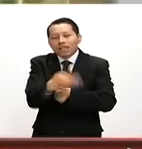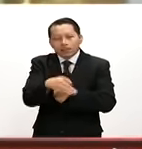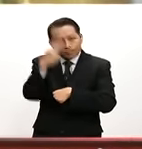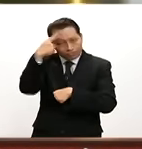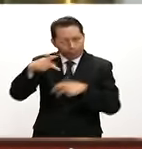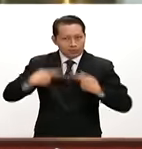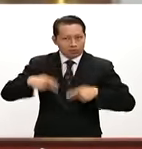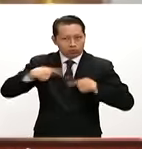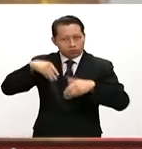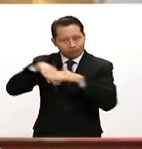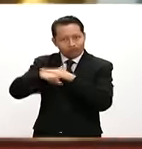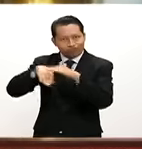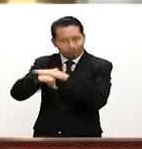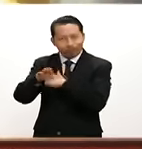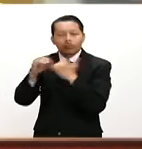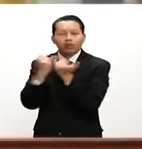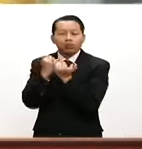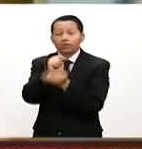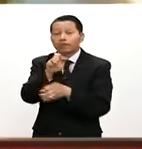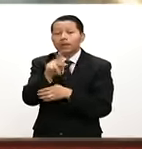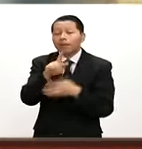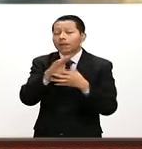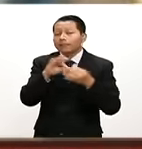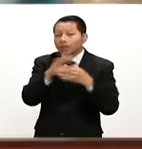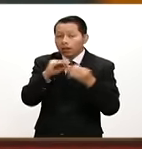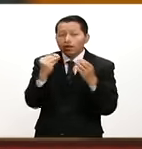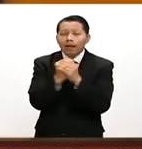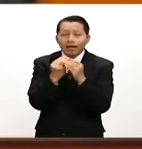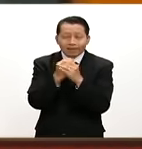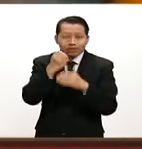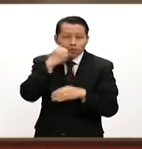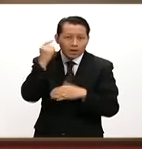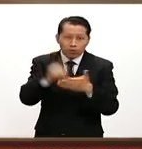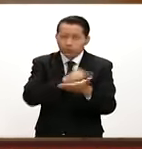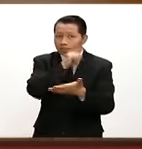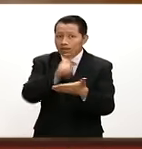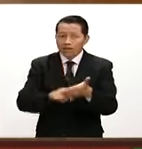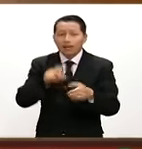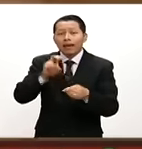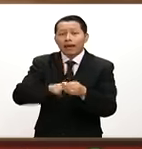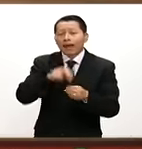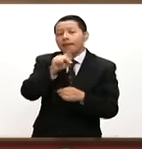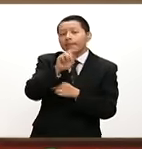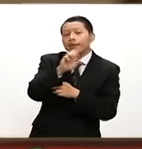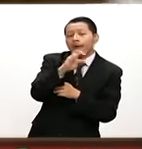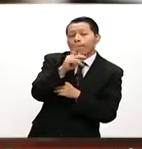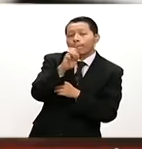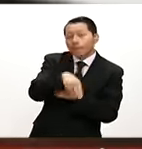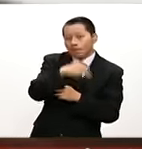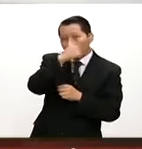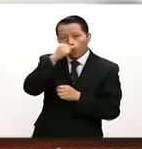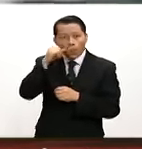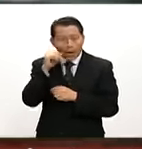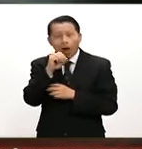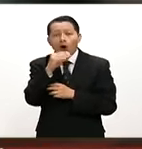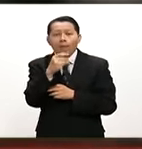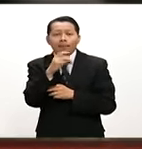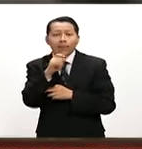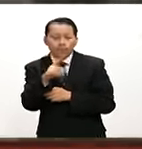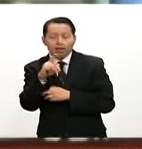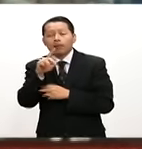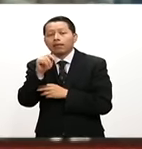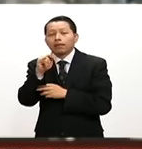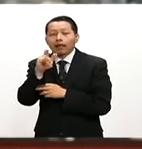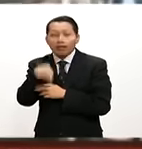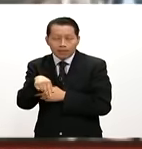estatal, la SEC, informó que las clases se suspenden en algunas escuelas ubicadas en Tecpan de Galeana, Benito Juárez, Ometepec, Petatlán,